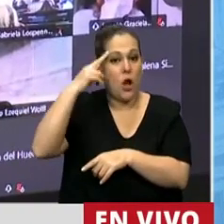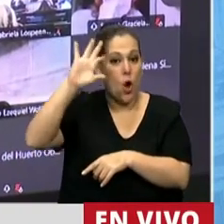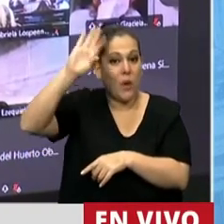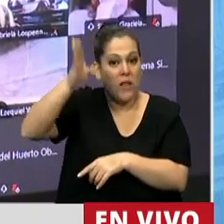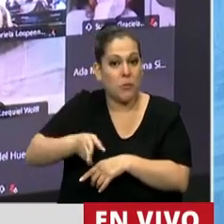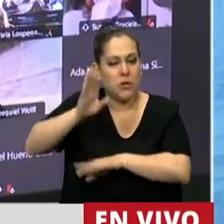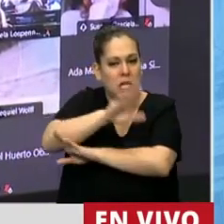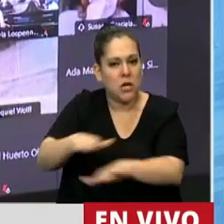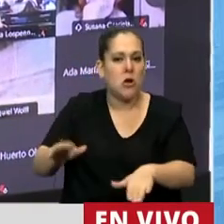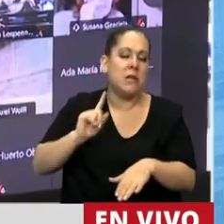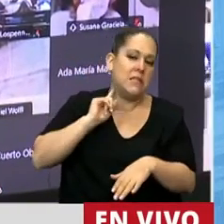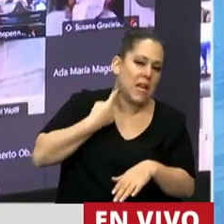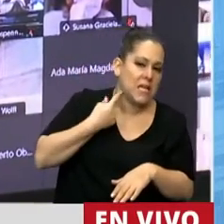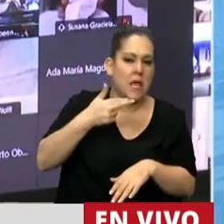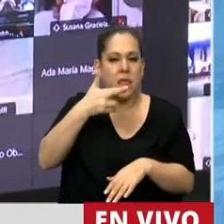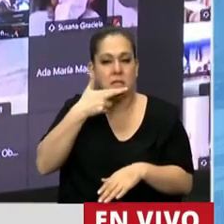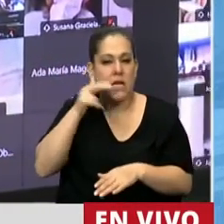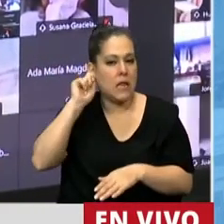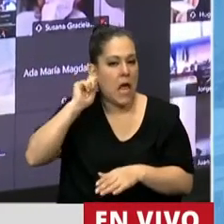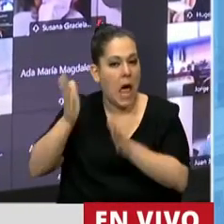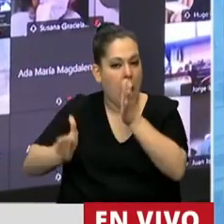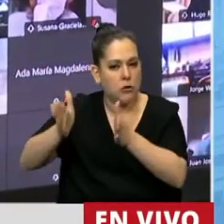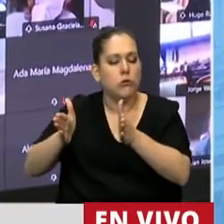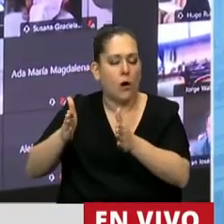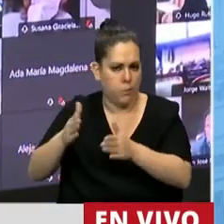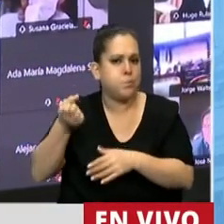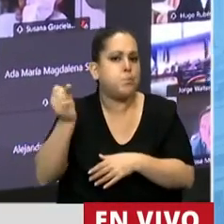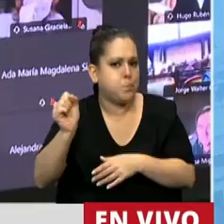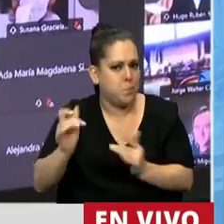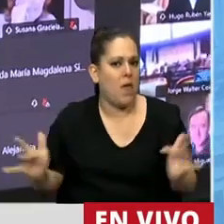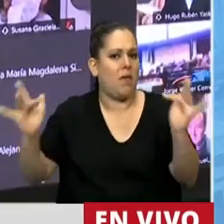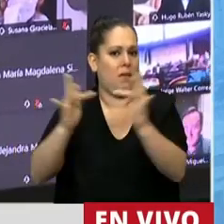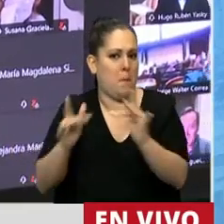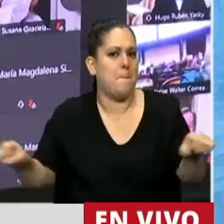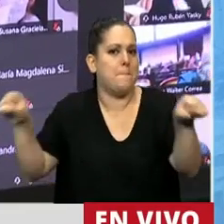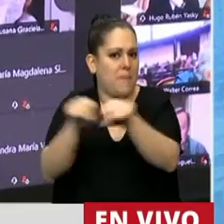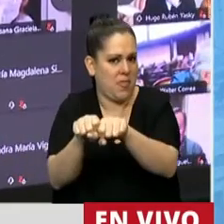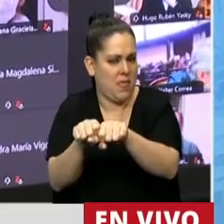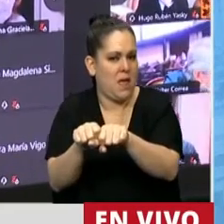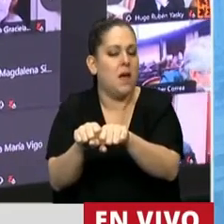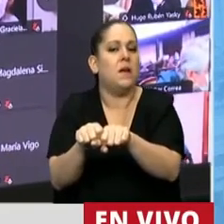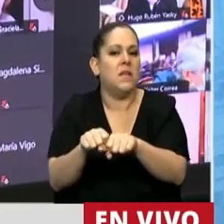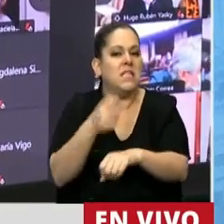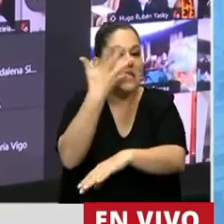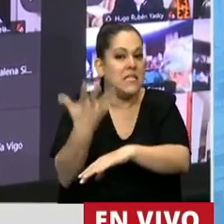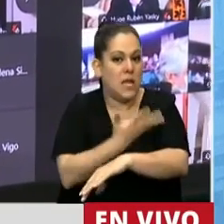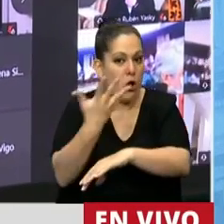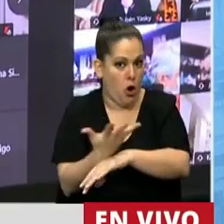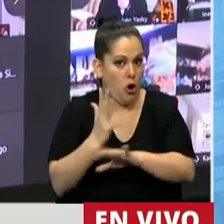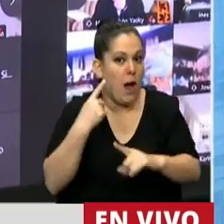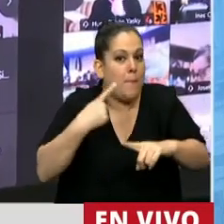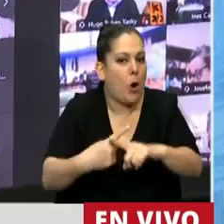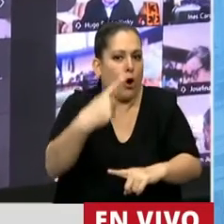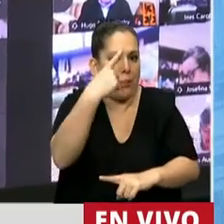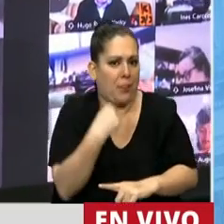jóvenes de entre 13 a 17 años se conecta a Internet y se conectaban aproximadamente 5 horas al día. Como bien